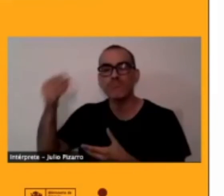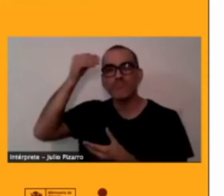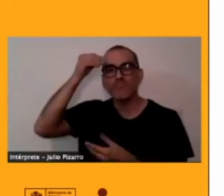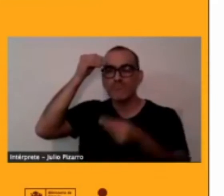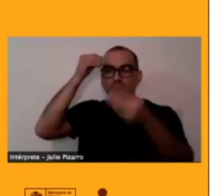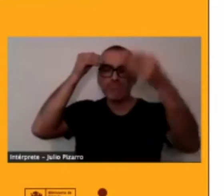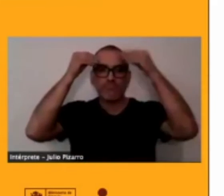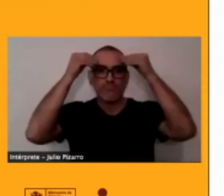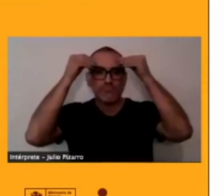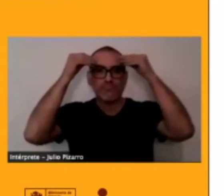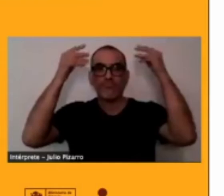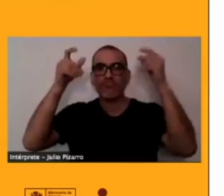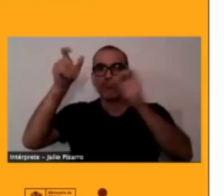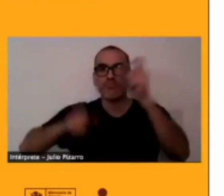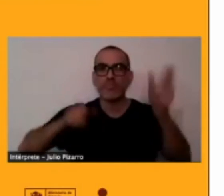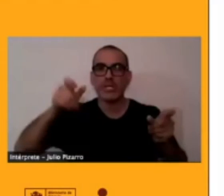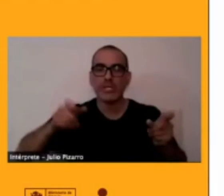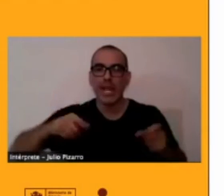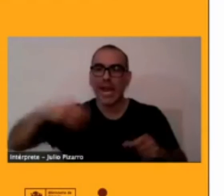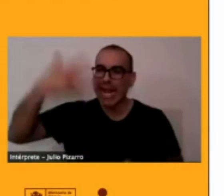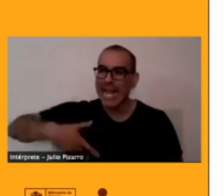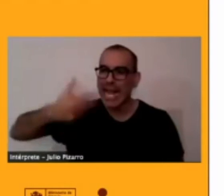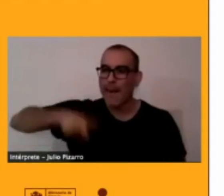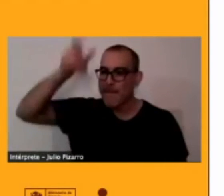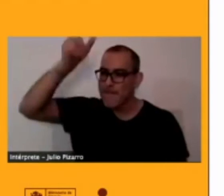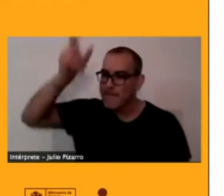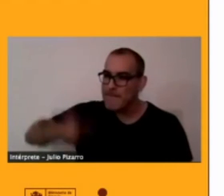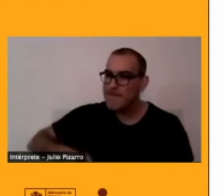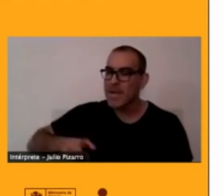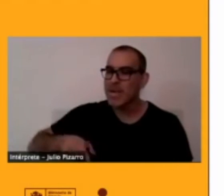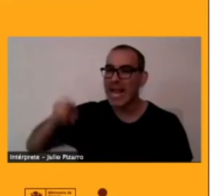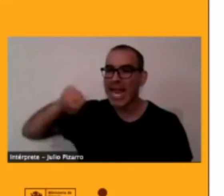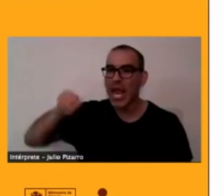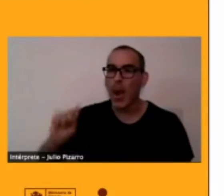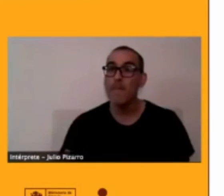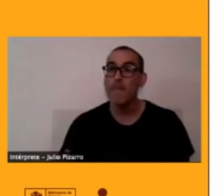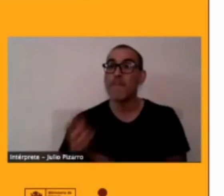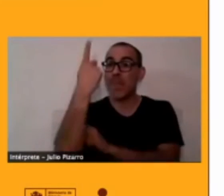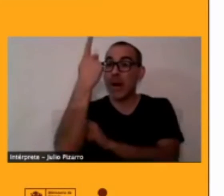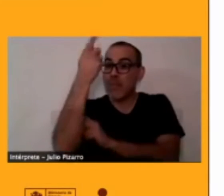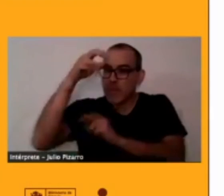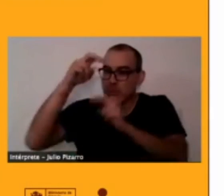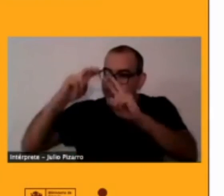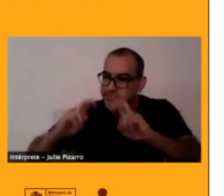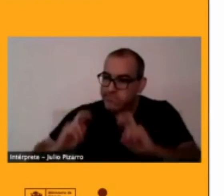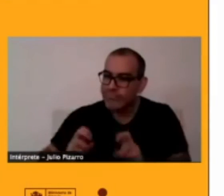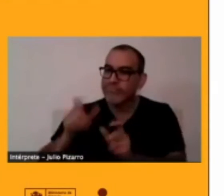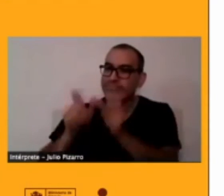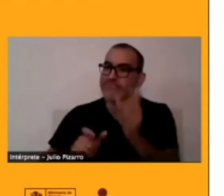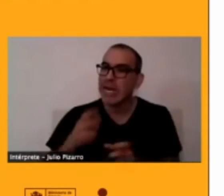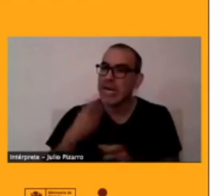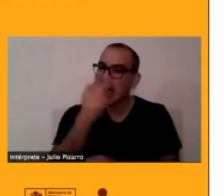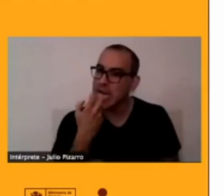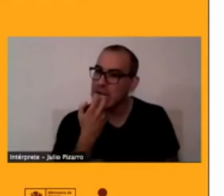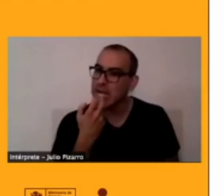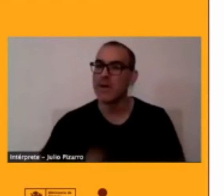o los que, los pioneros en el estudio de la lengua, y acá tenemos a varios, ¿verdad? Tenemos a,